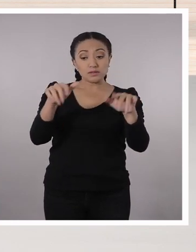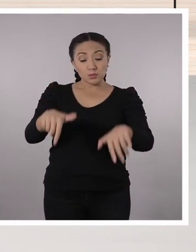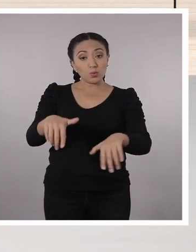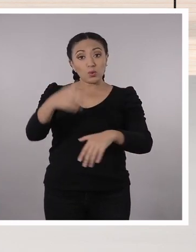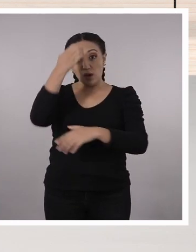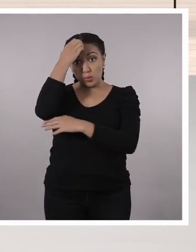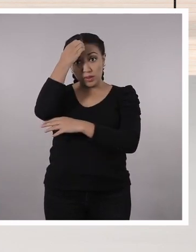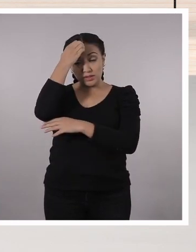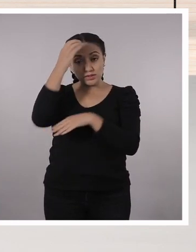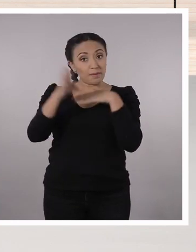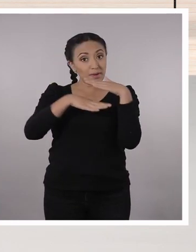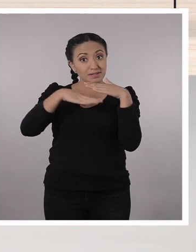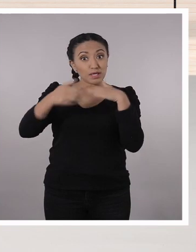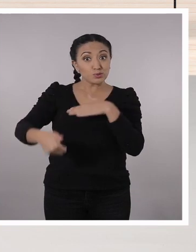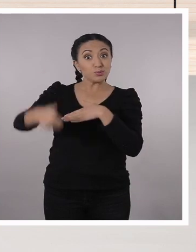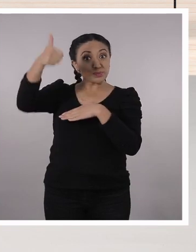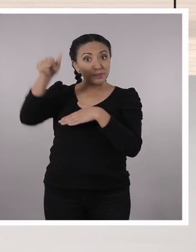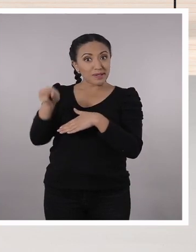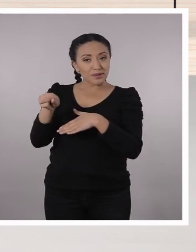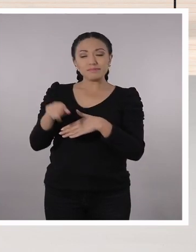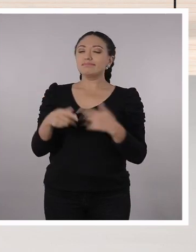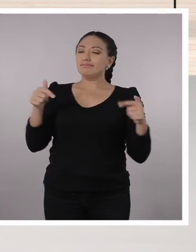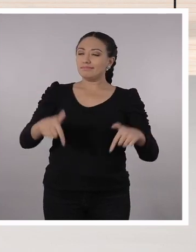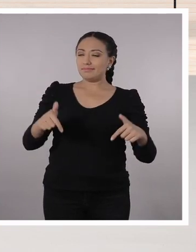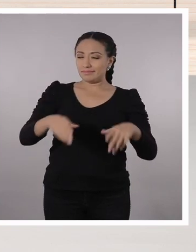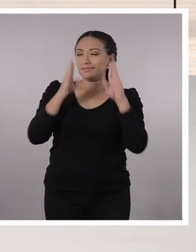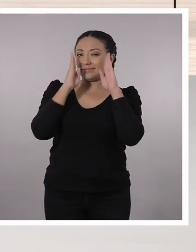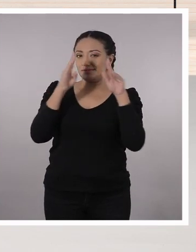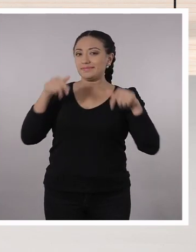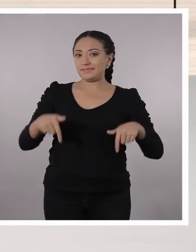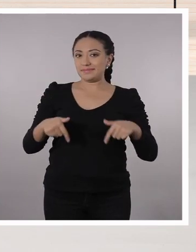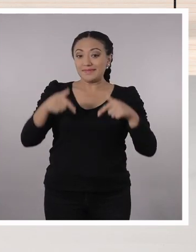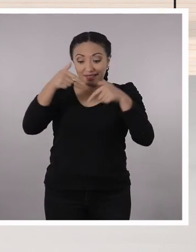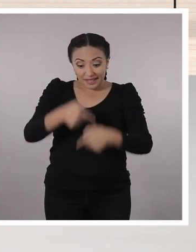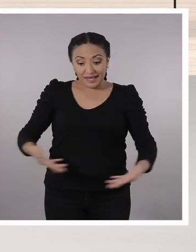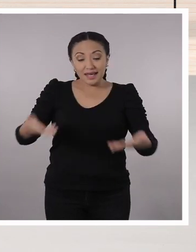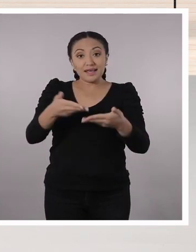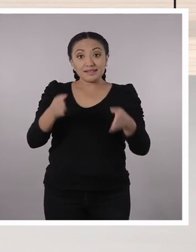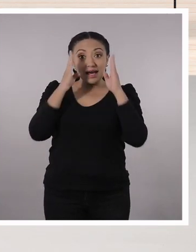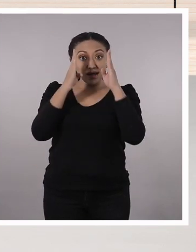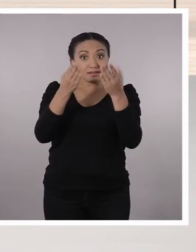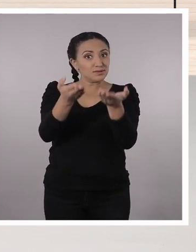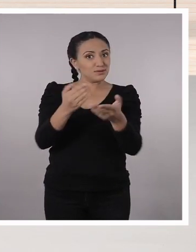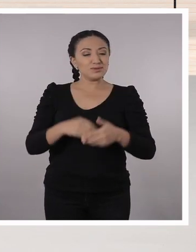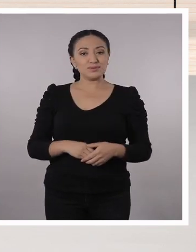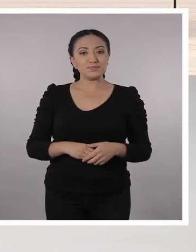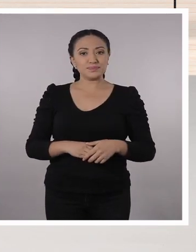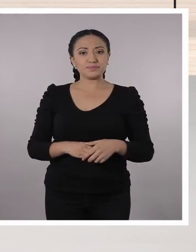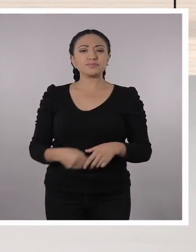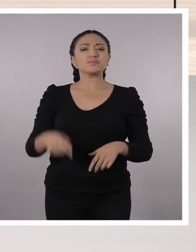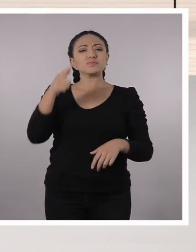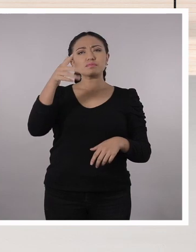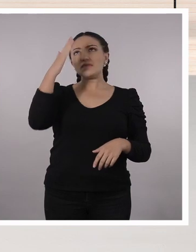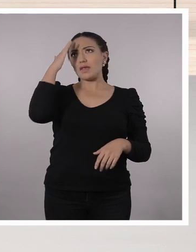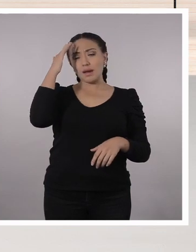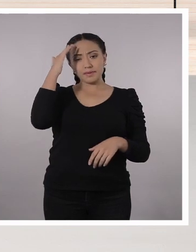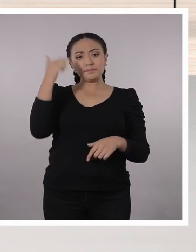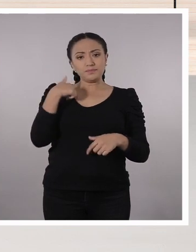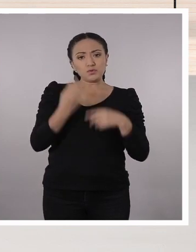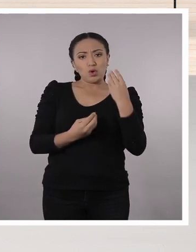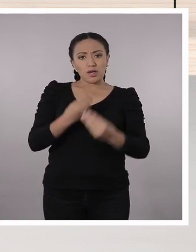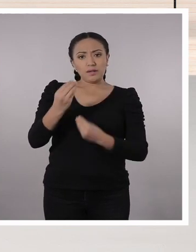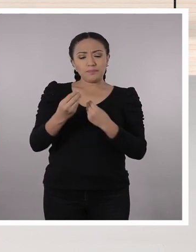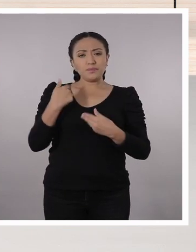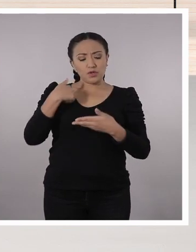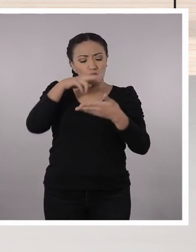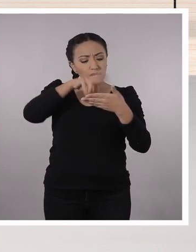o décimo de Educación General Básica Superior, esta es su franja, este es su espacio. ¿Saben qué estaba haciendo?